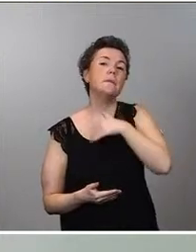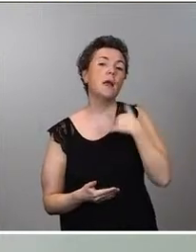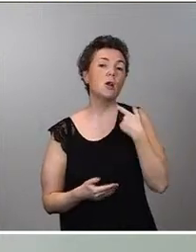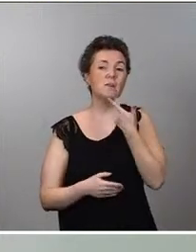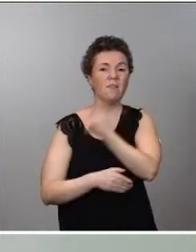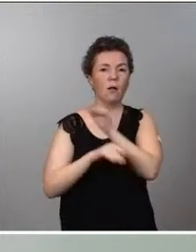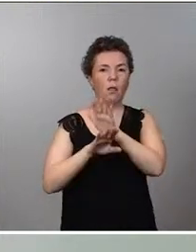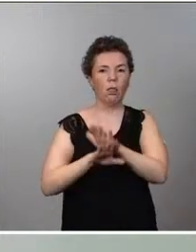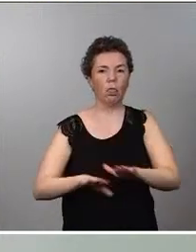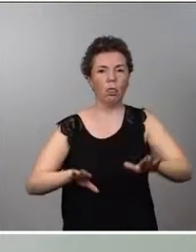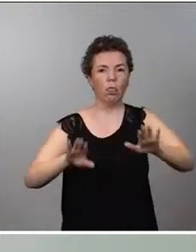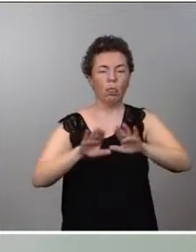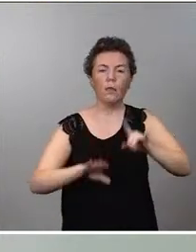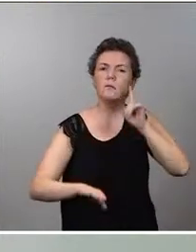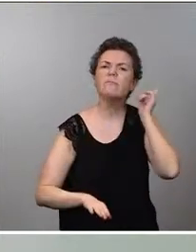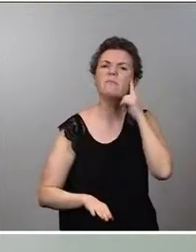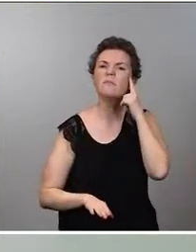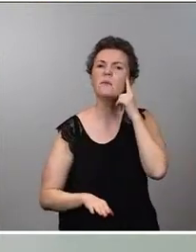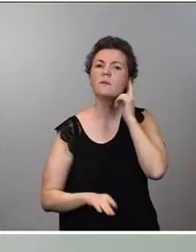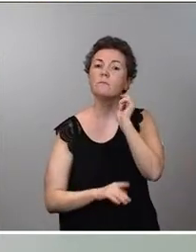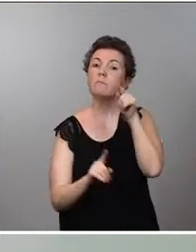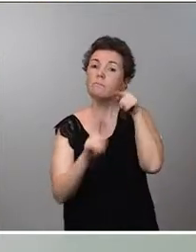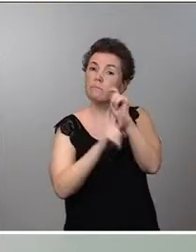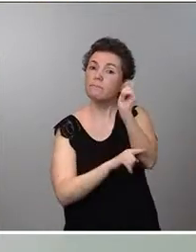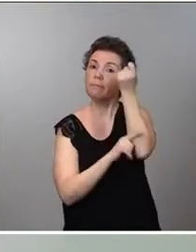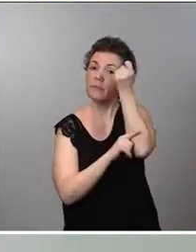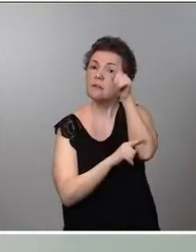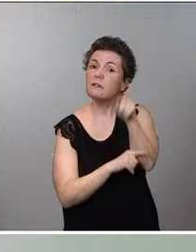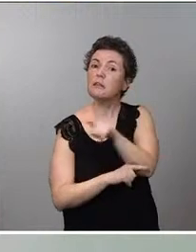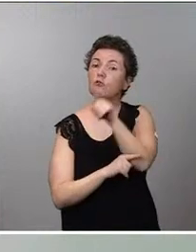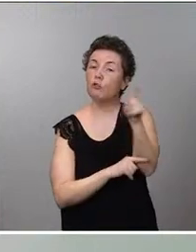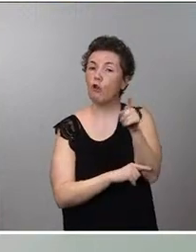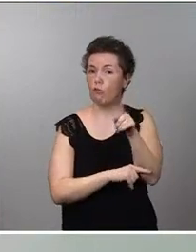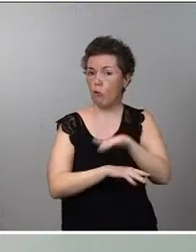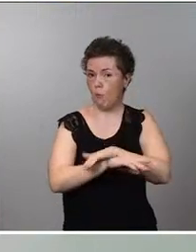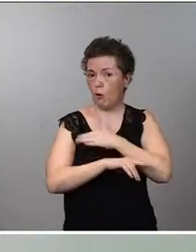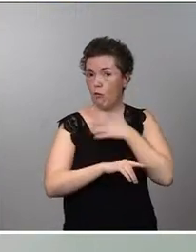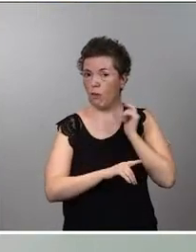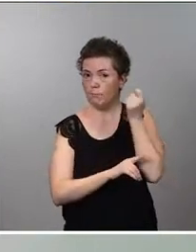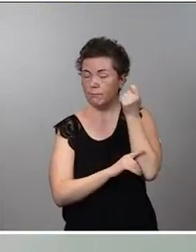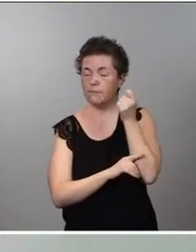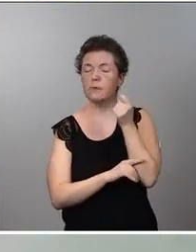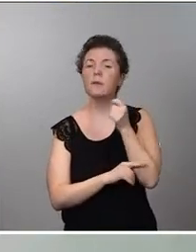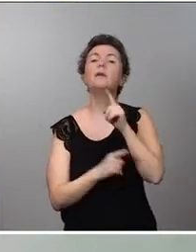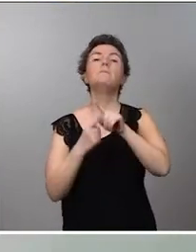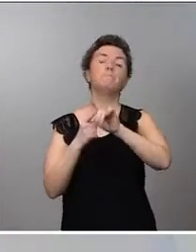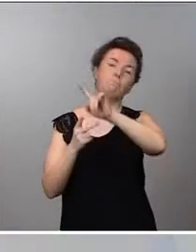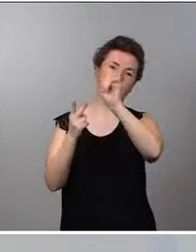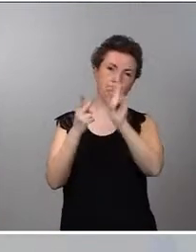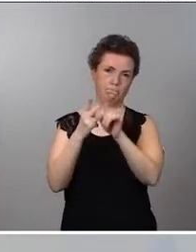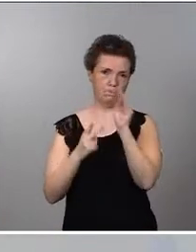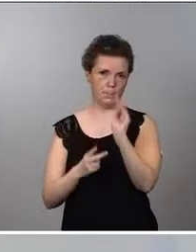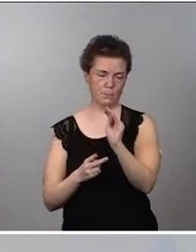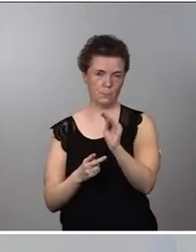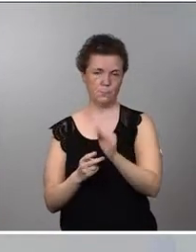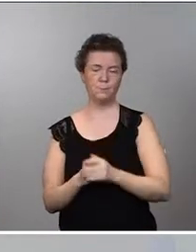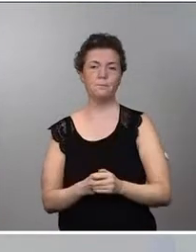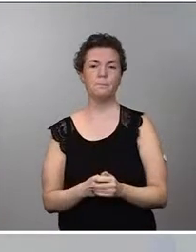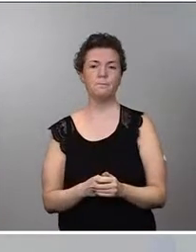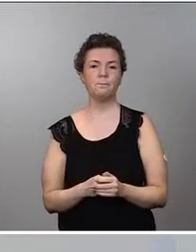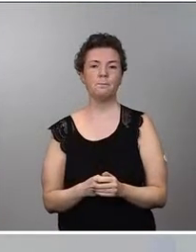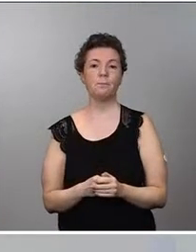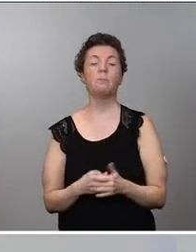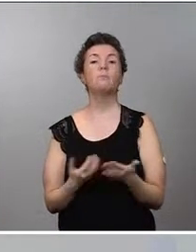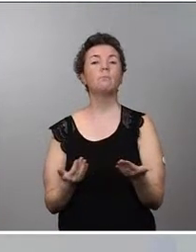detectado, si se llegan a los objetivos de vacunación marcados por el Ejecutivo. Esa es una de las cuestiones. Y la segunda cuestión es que, bueno, ya